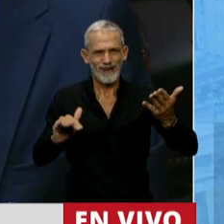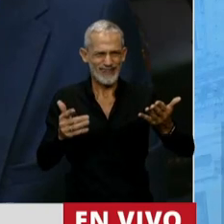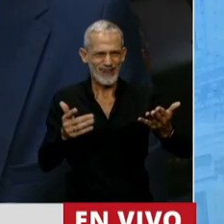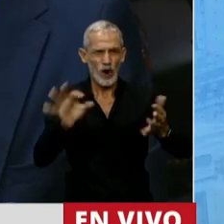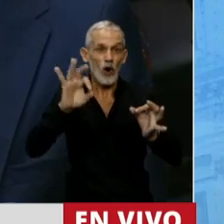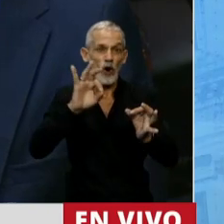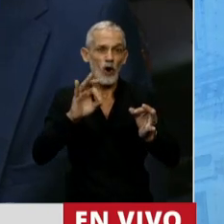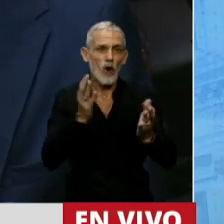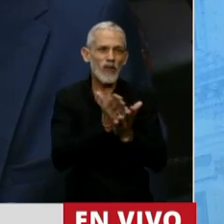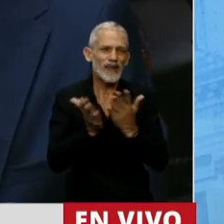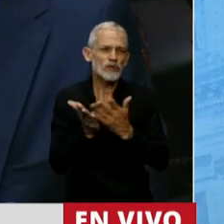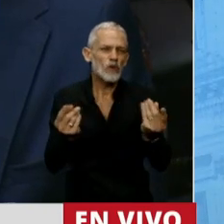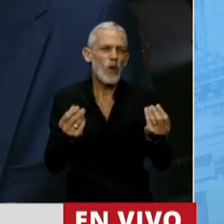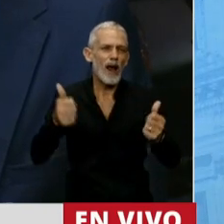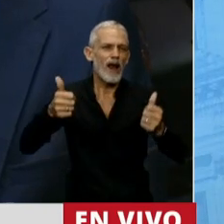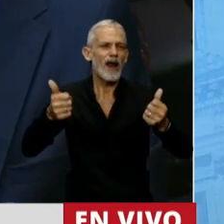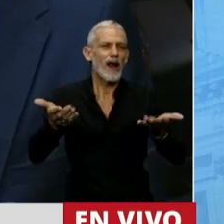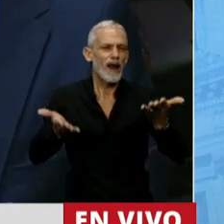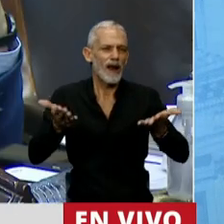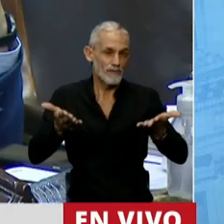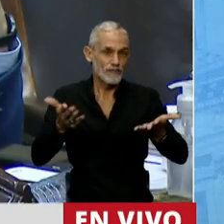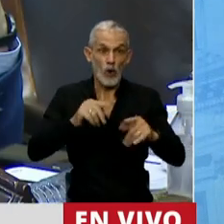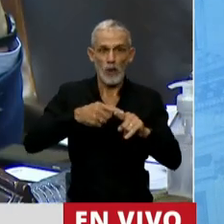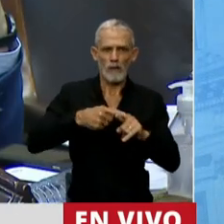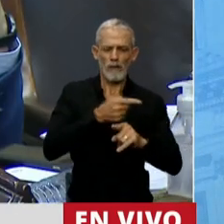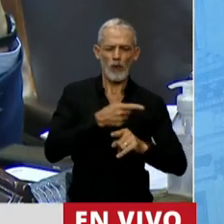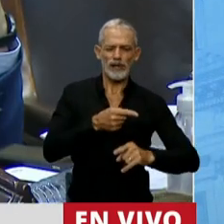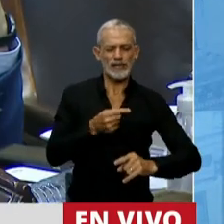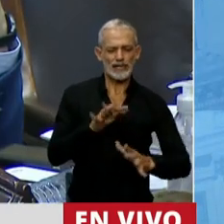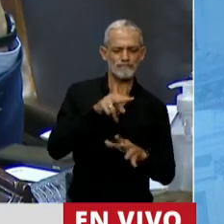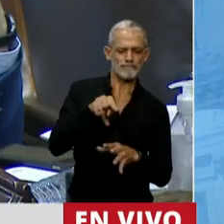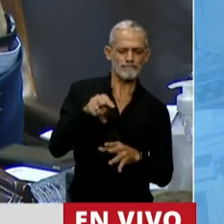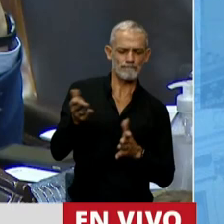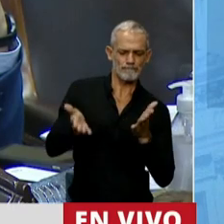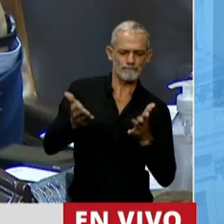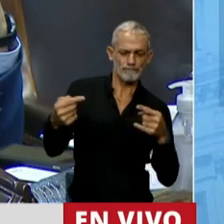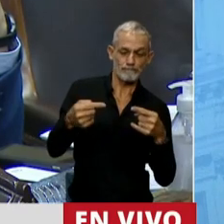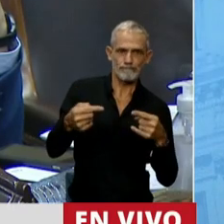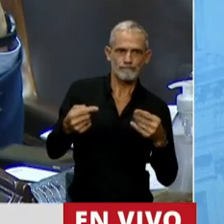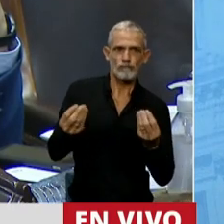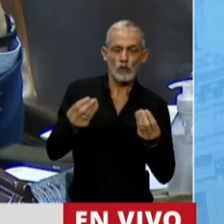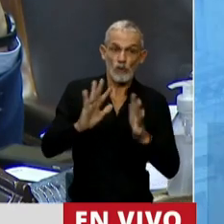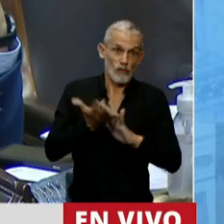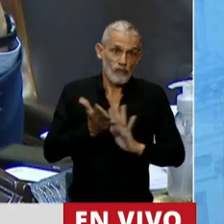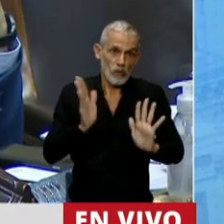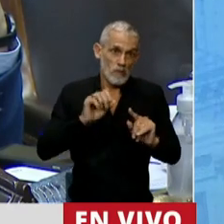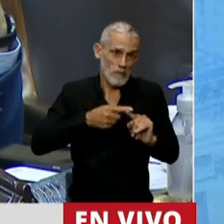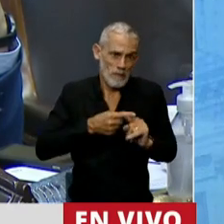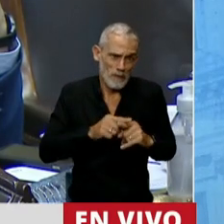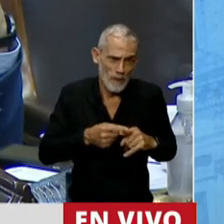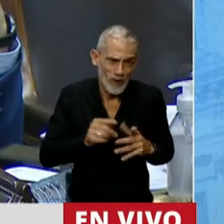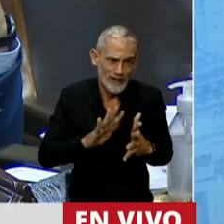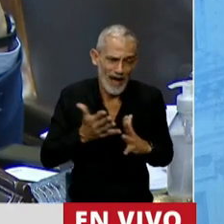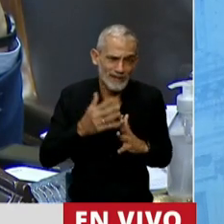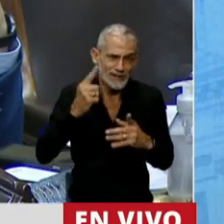o la política trata de entender en ese conflicto y lo hace a la manera que lo hace la política,